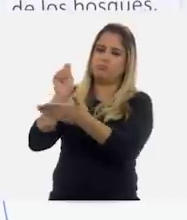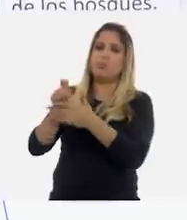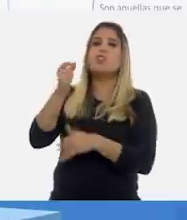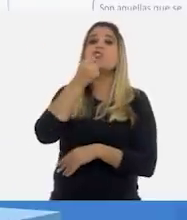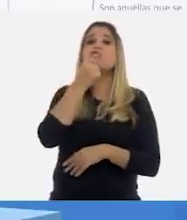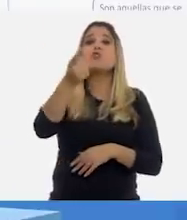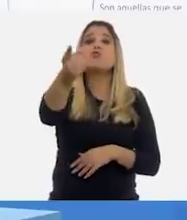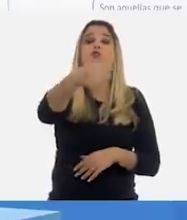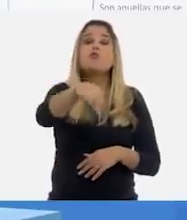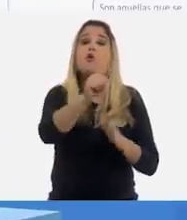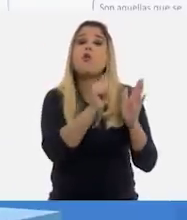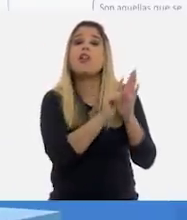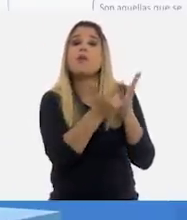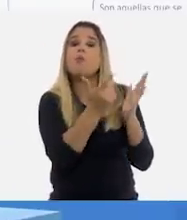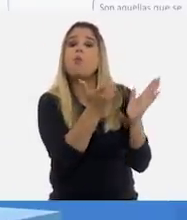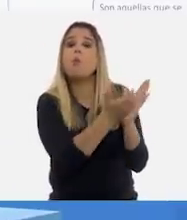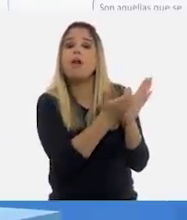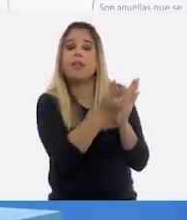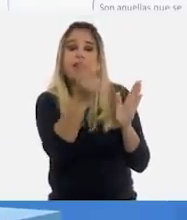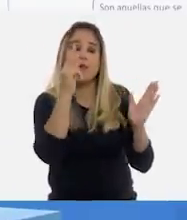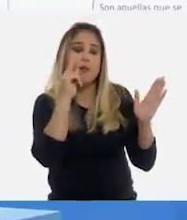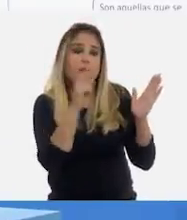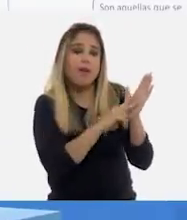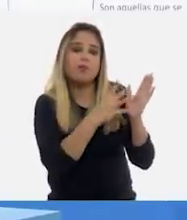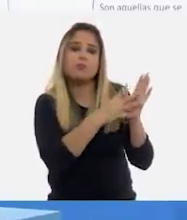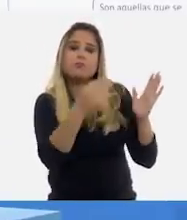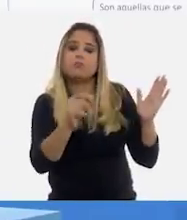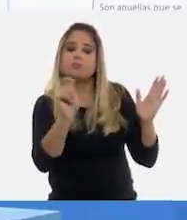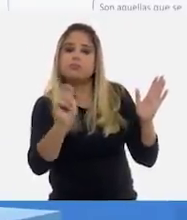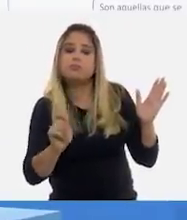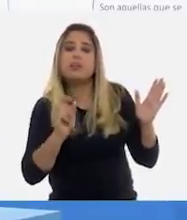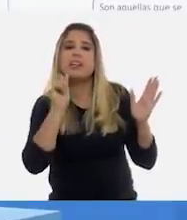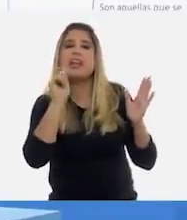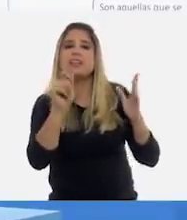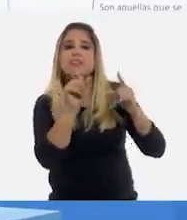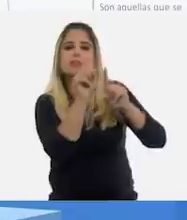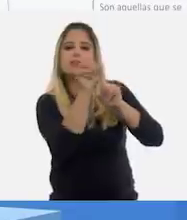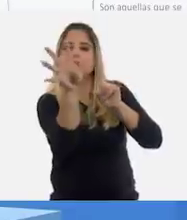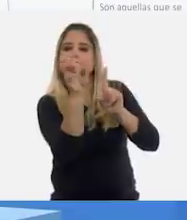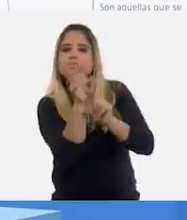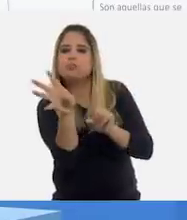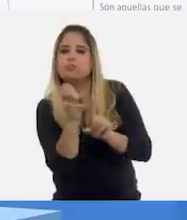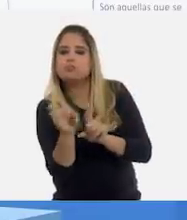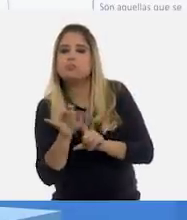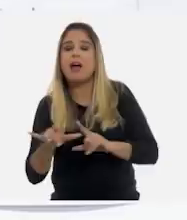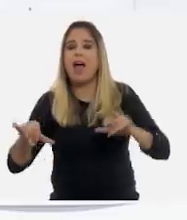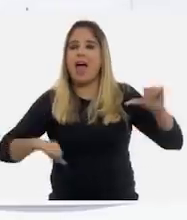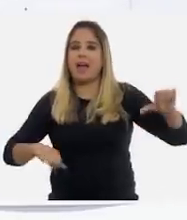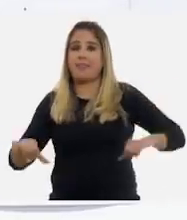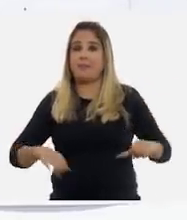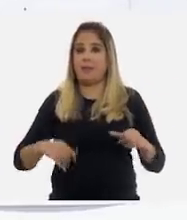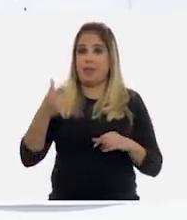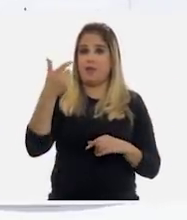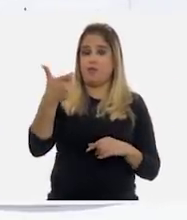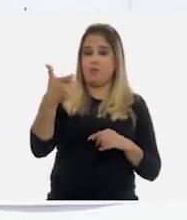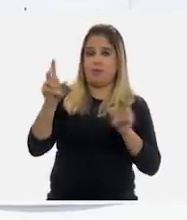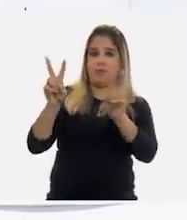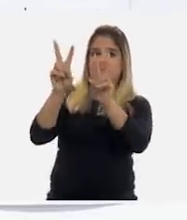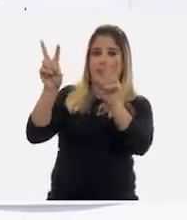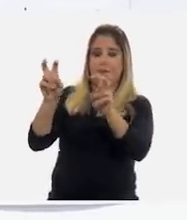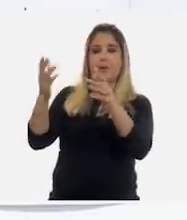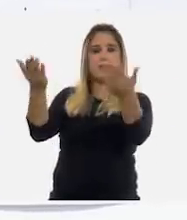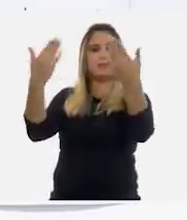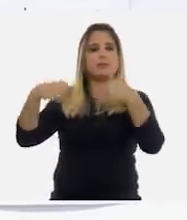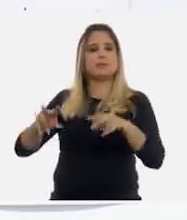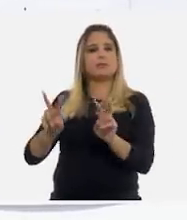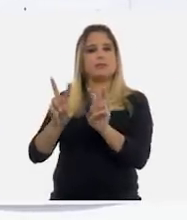están en casa en su libreta, por favor. Este cuadro sinóptico tendrá actividades económicas, después